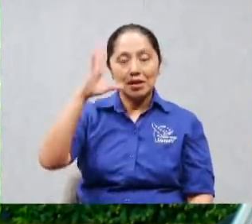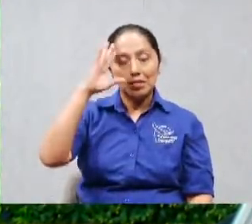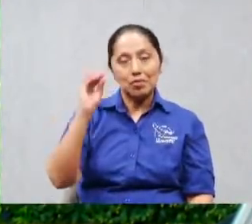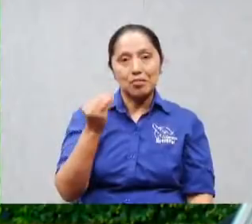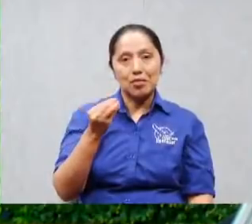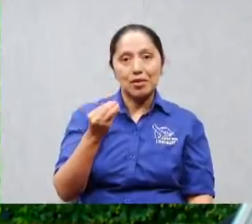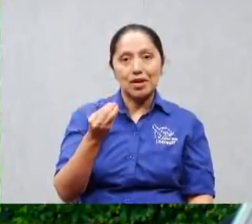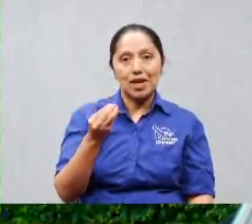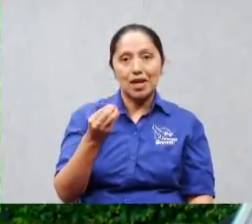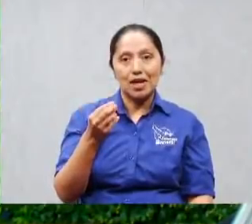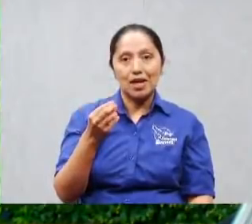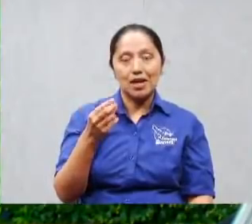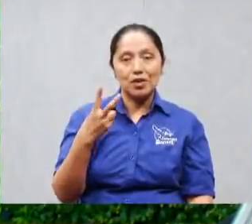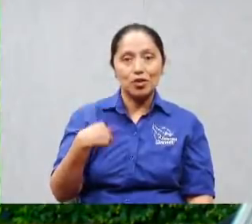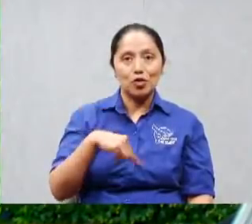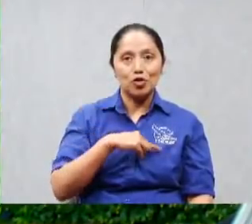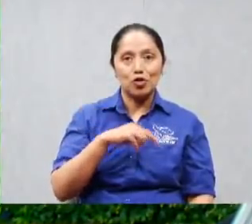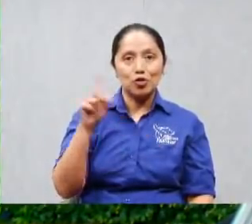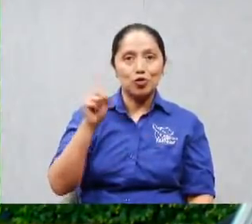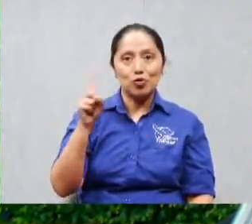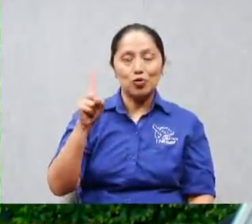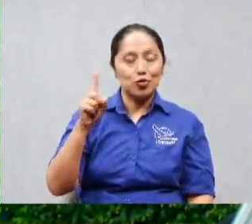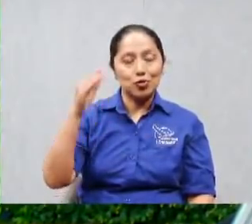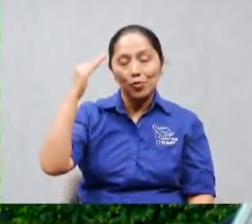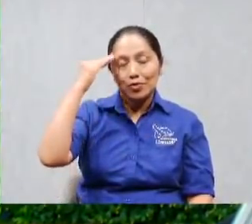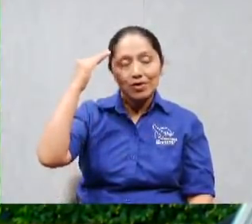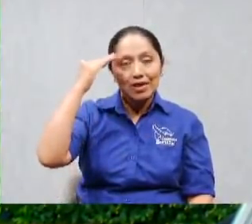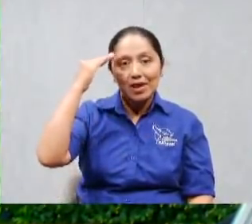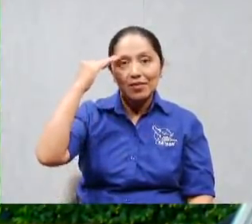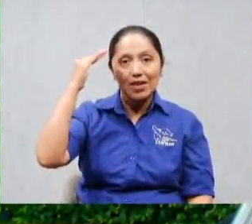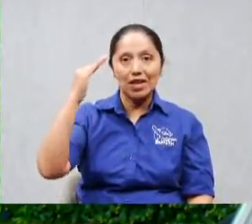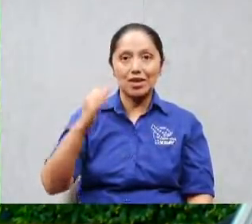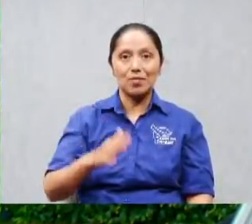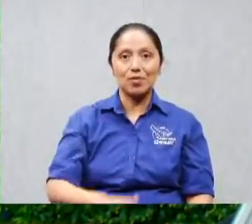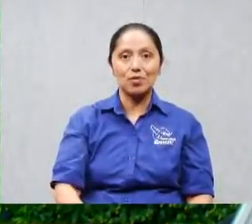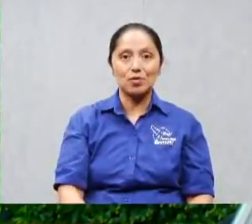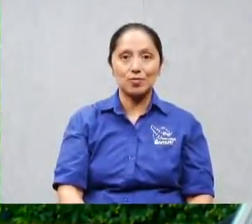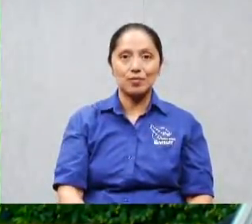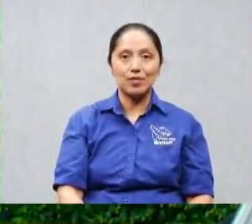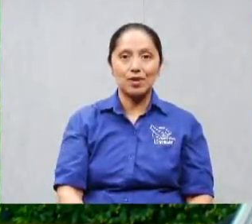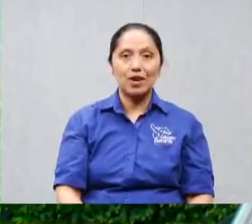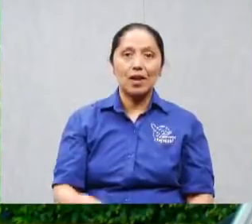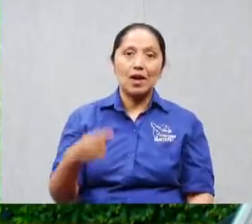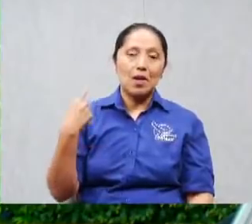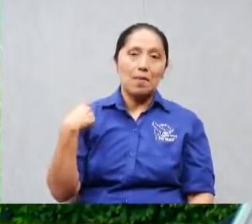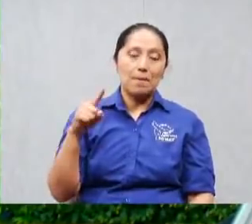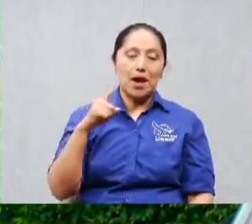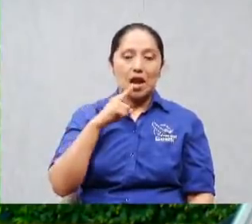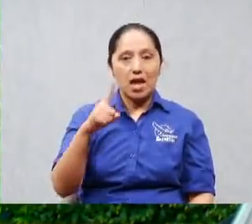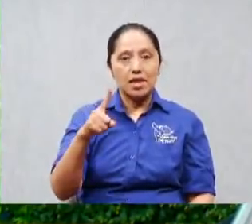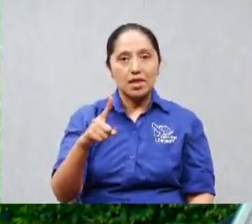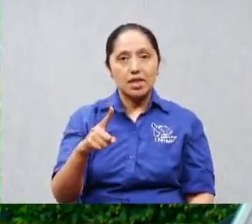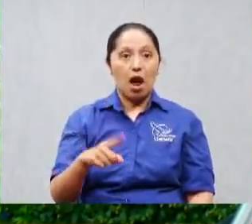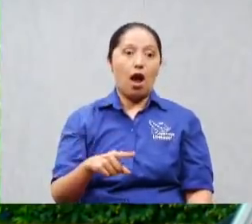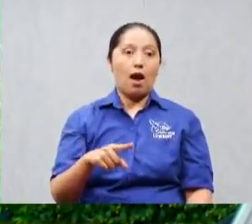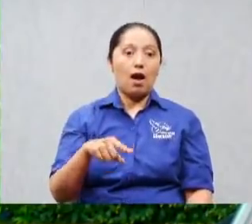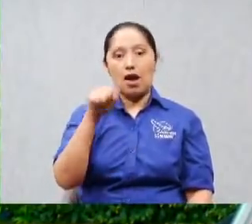porque no tenemos el estudio ni los suficientes elementos para decir no esto mejor no esto si aquí